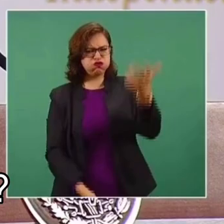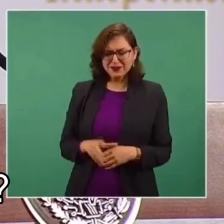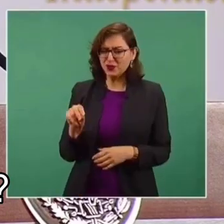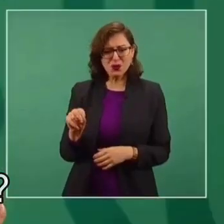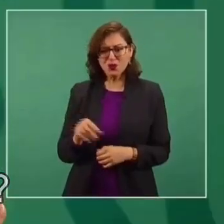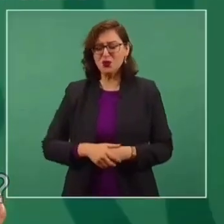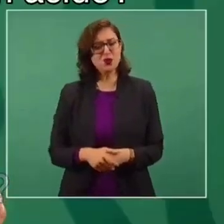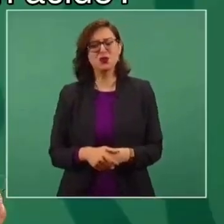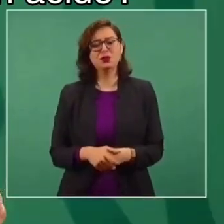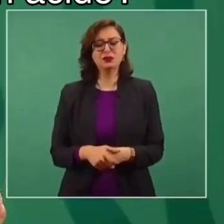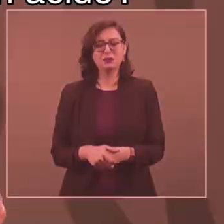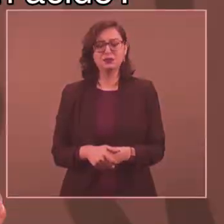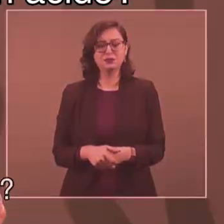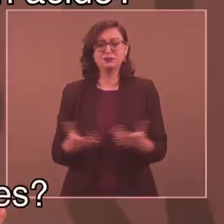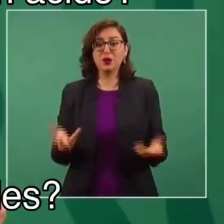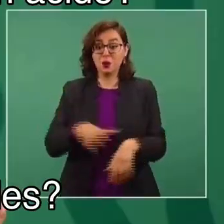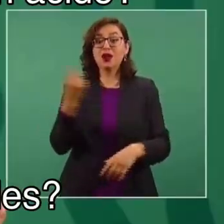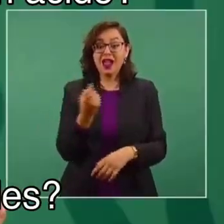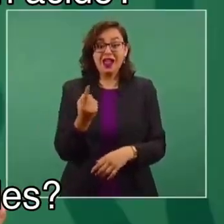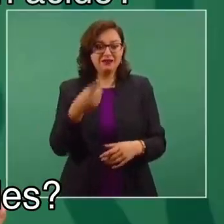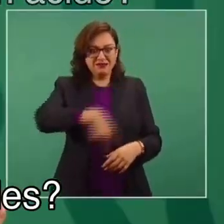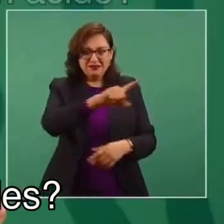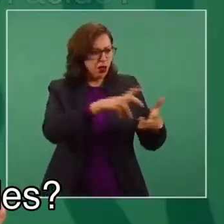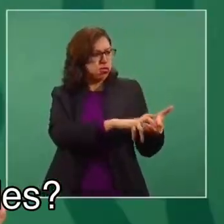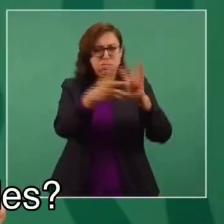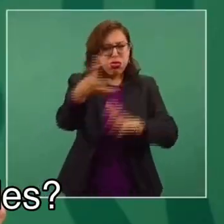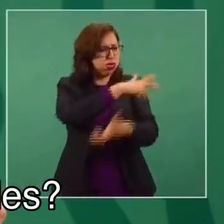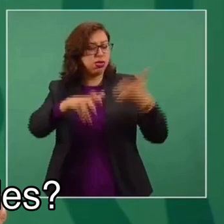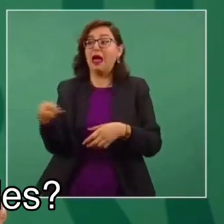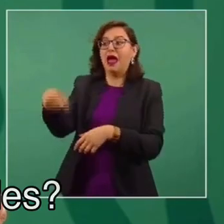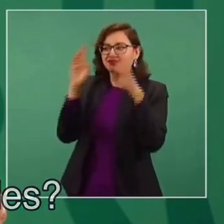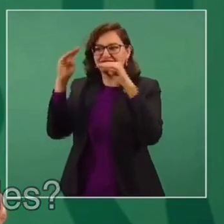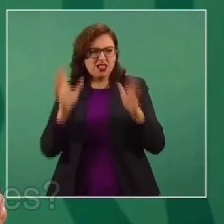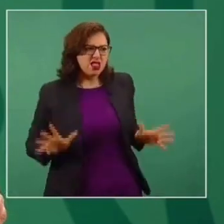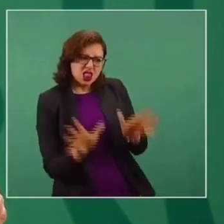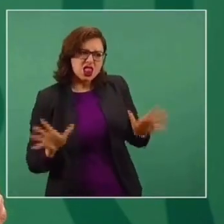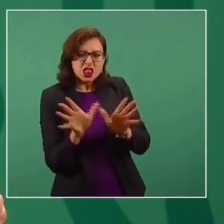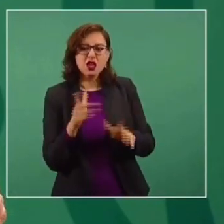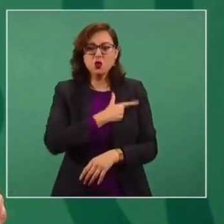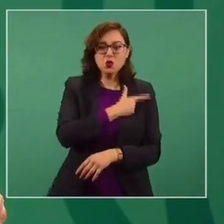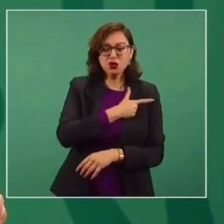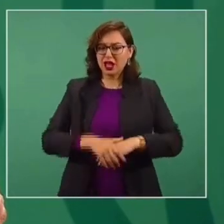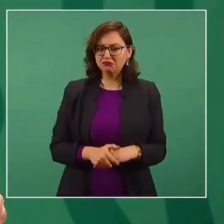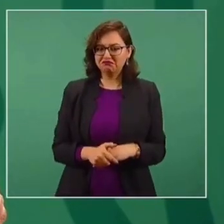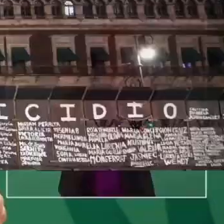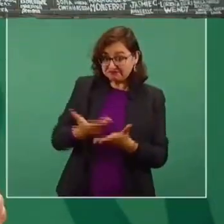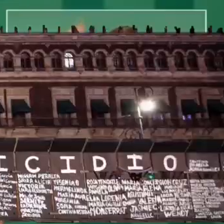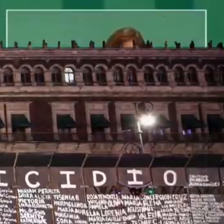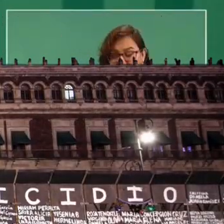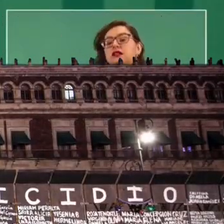Porque eso es lo que quisieran los conservadores. Antes no habían esas protestas.